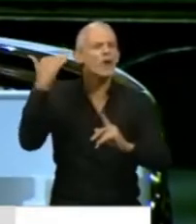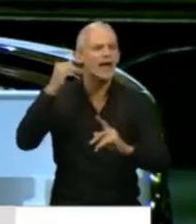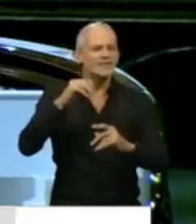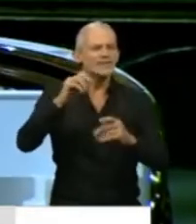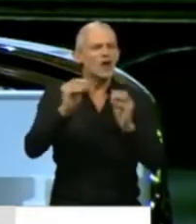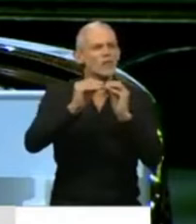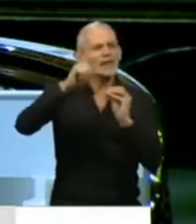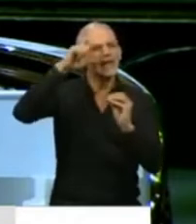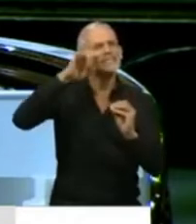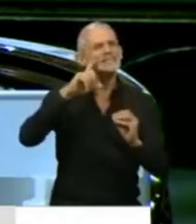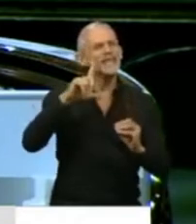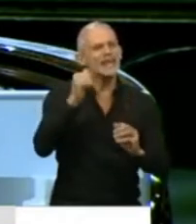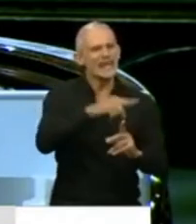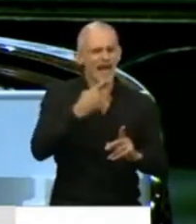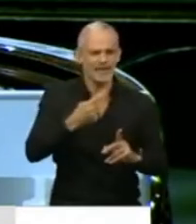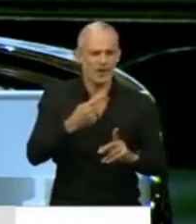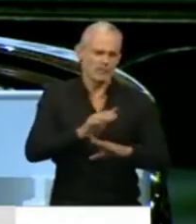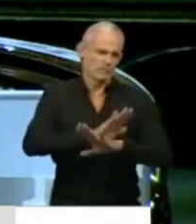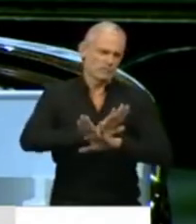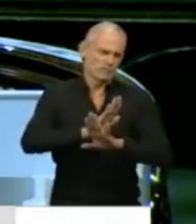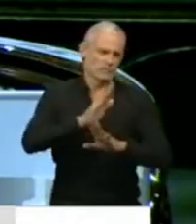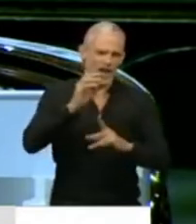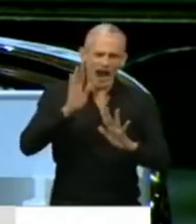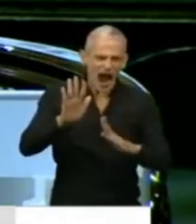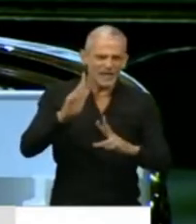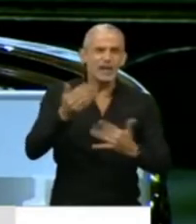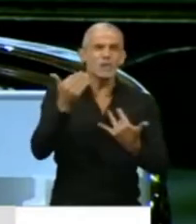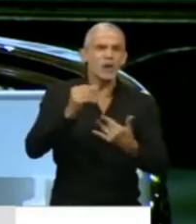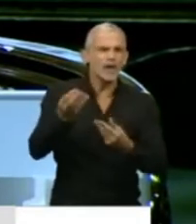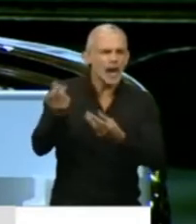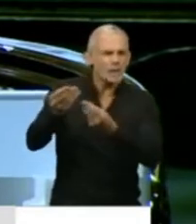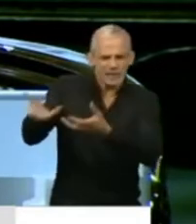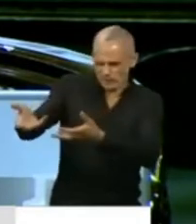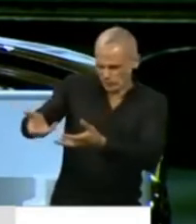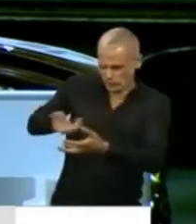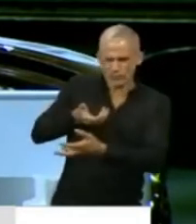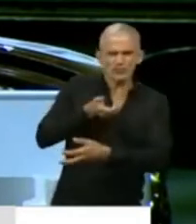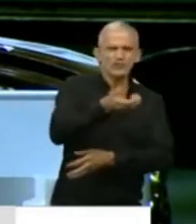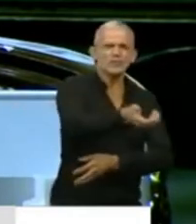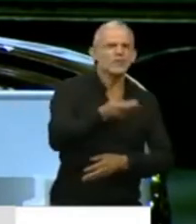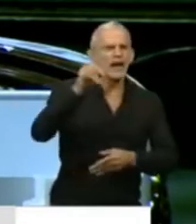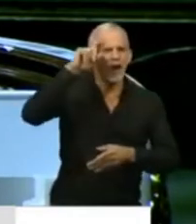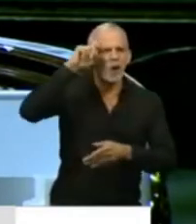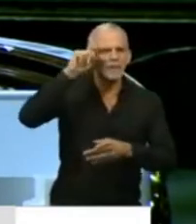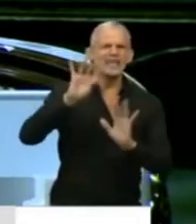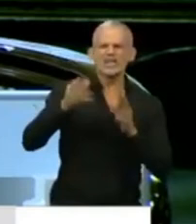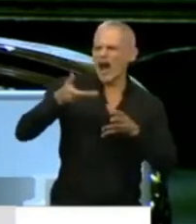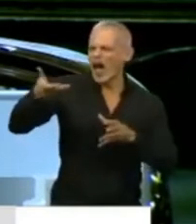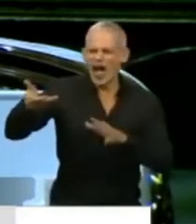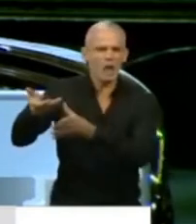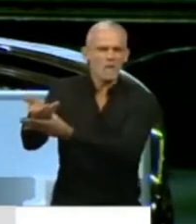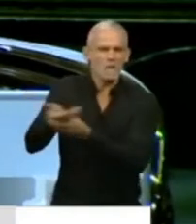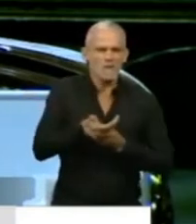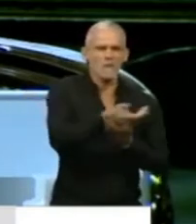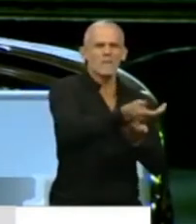Cecilia, creer que se puede desinvertir, porque desinvertir en salud pública es un hecho criminal.